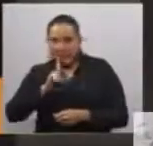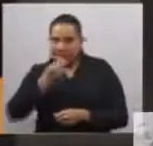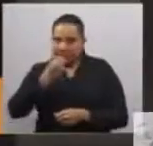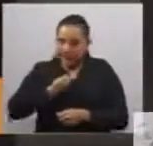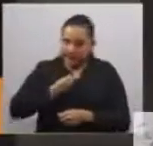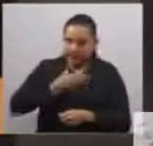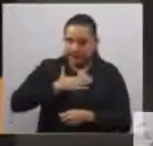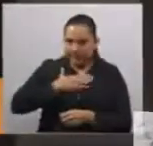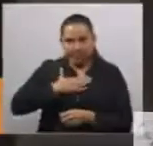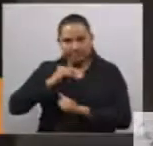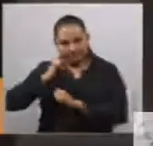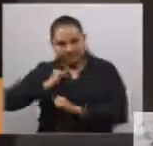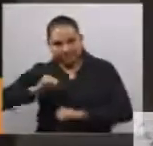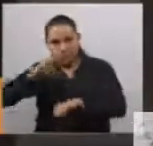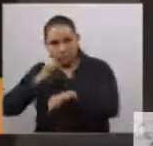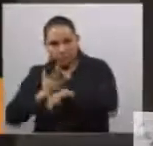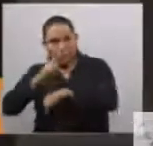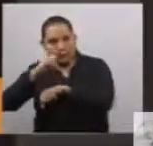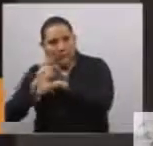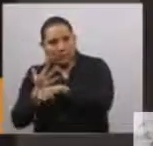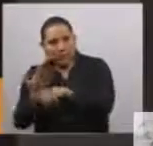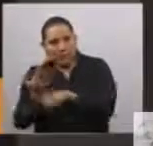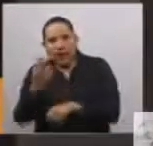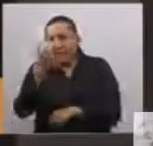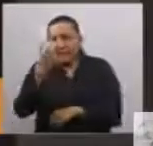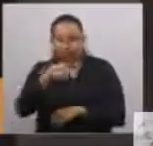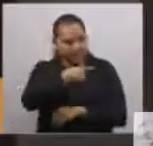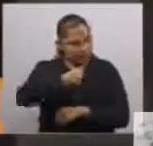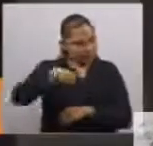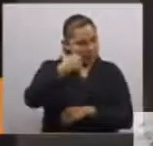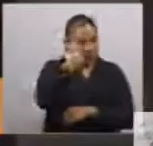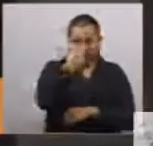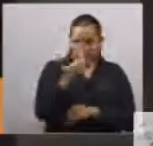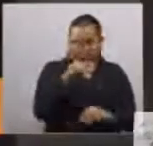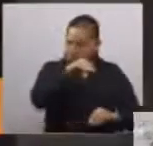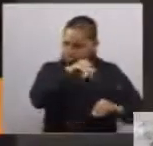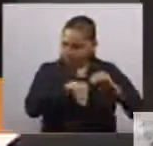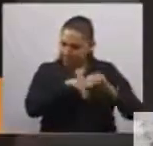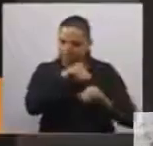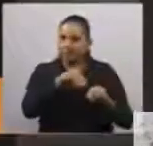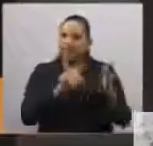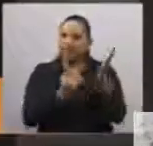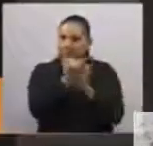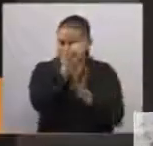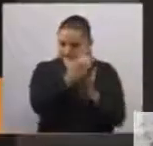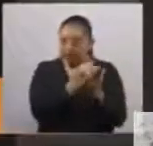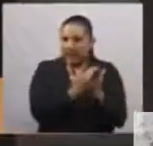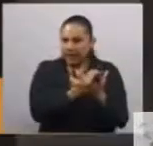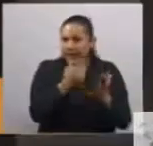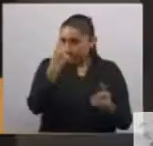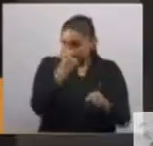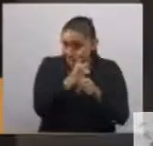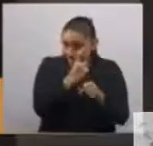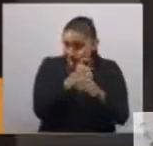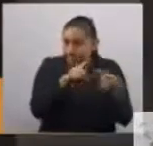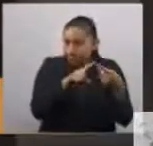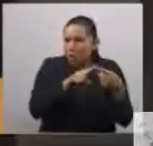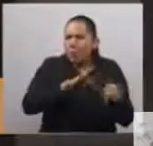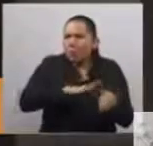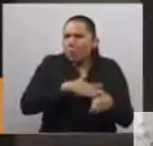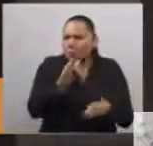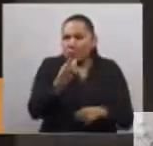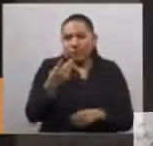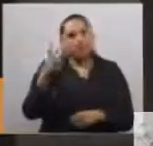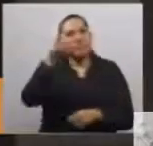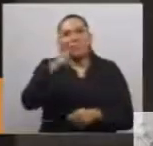que todas las personas tenemos derecho al cuidado digno y que este es primordial en la vida de las personas